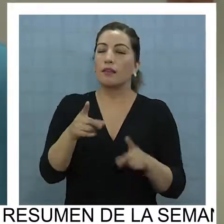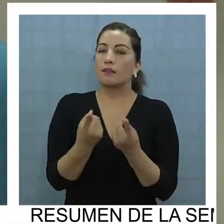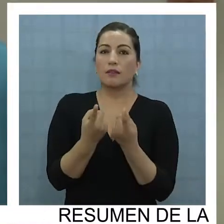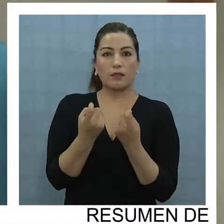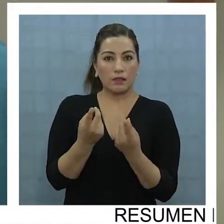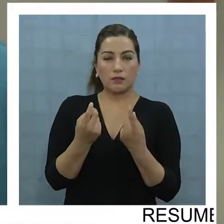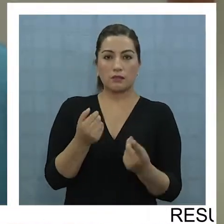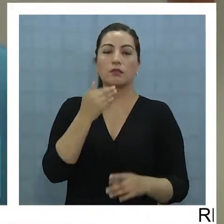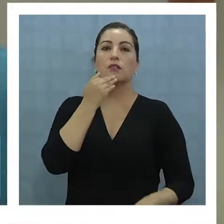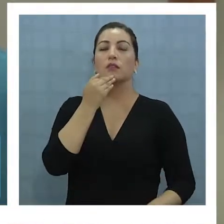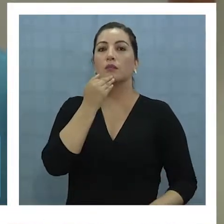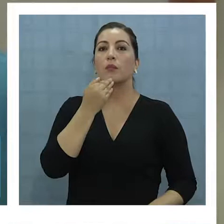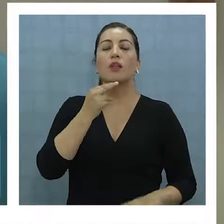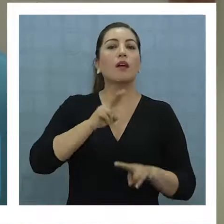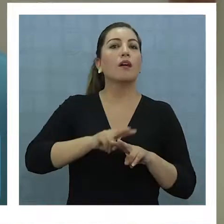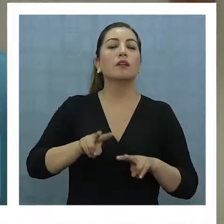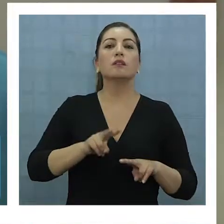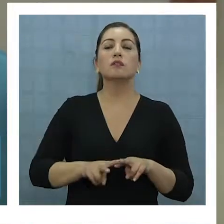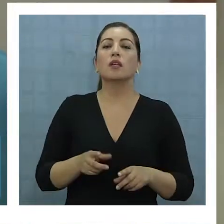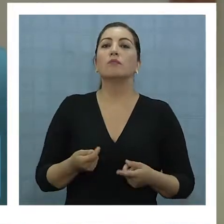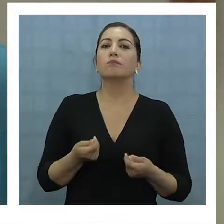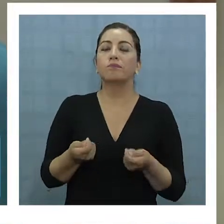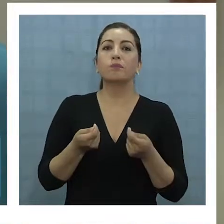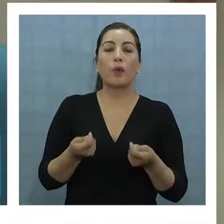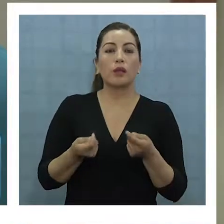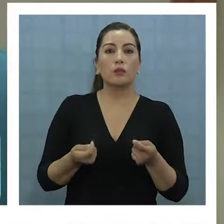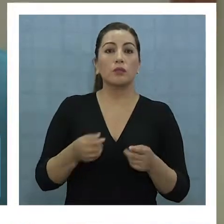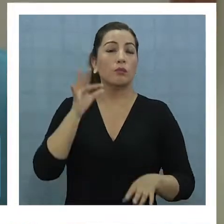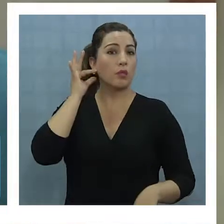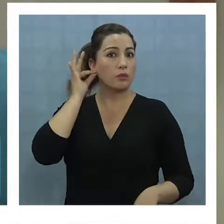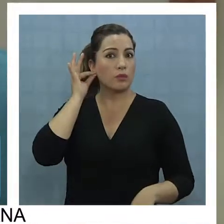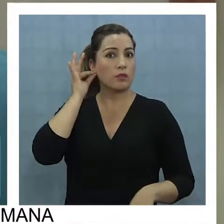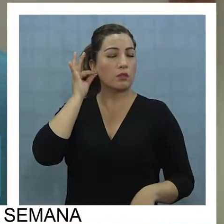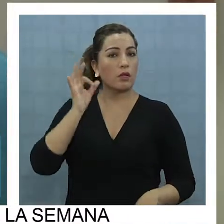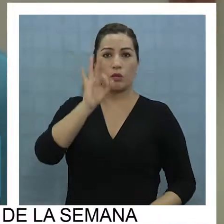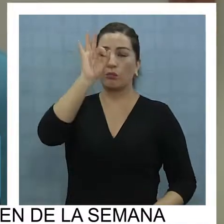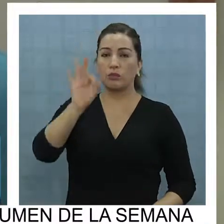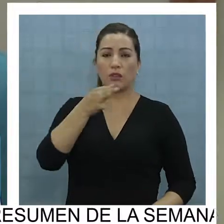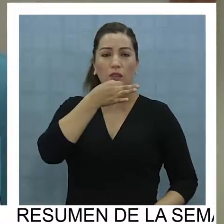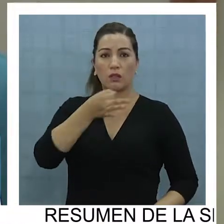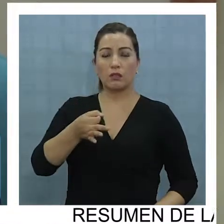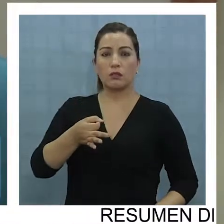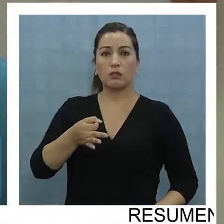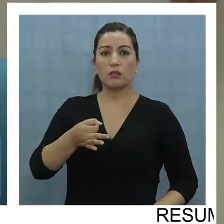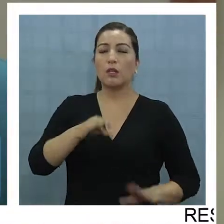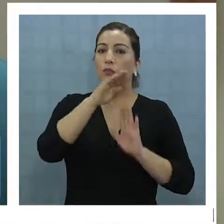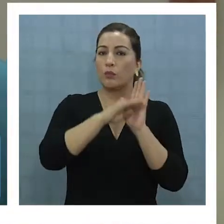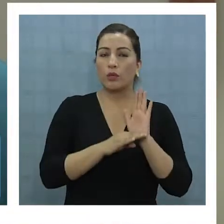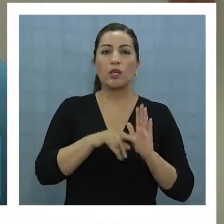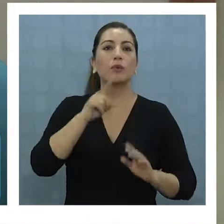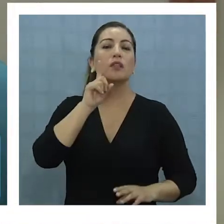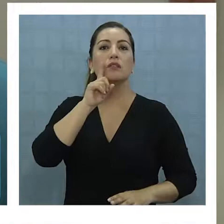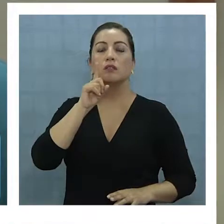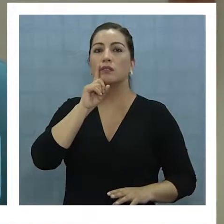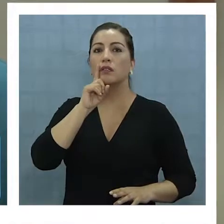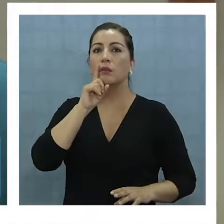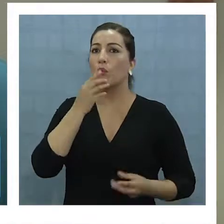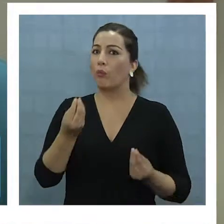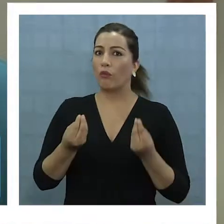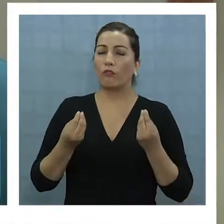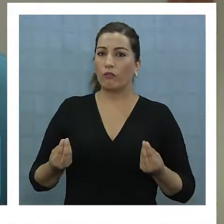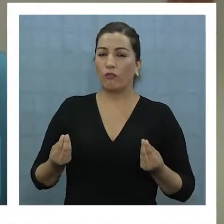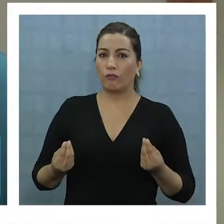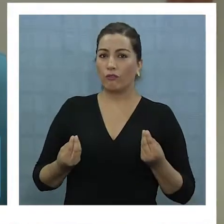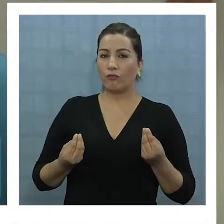también poder generar esos recursos para las mujeres. Y también las cifras lo plantean. El propio programa ha tenido una buena valoración en el